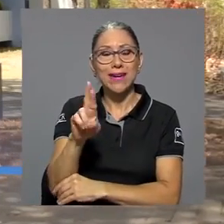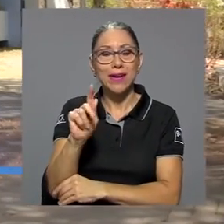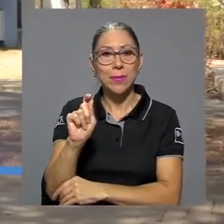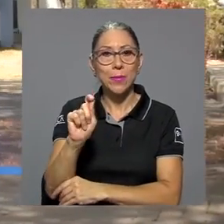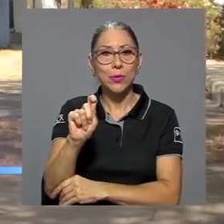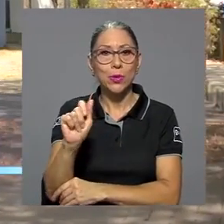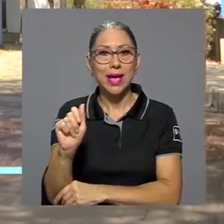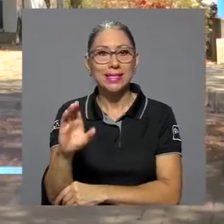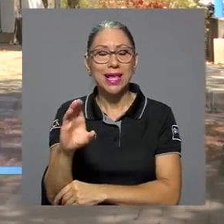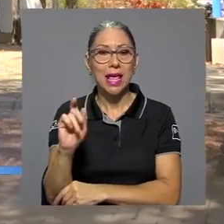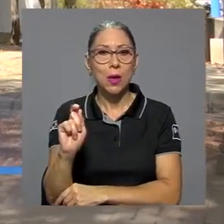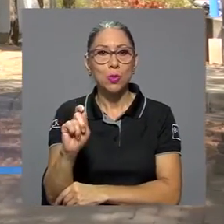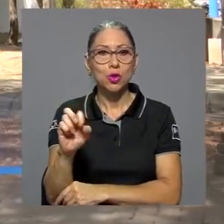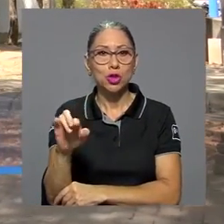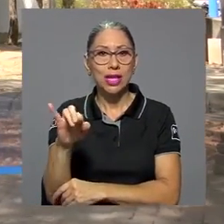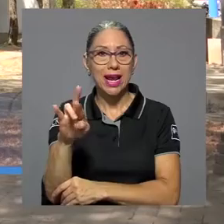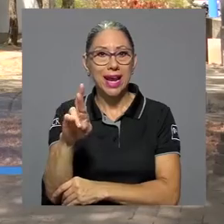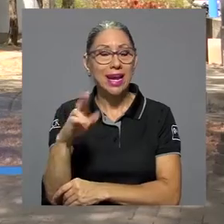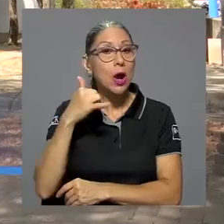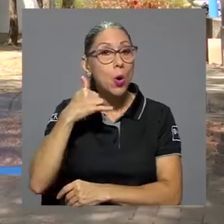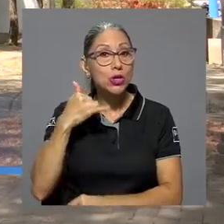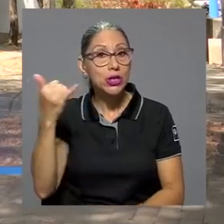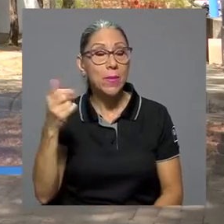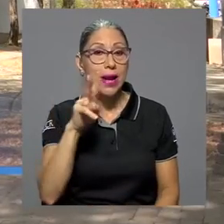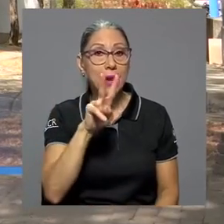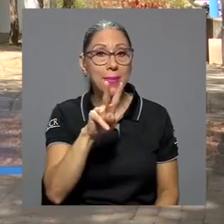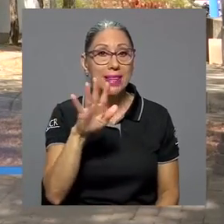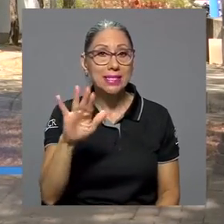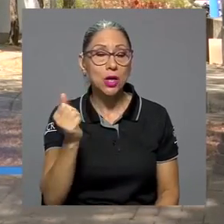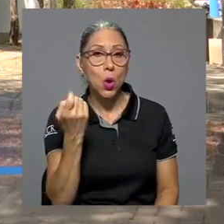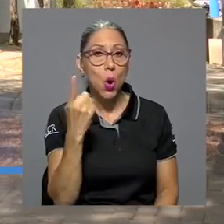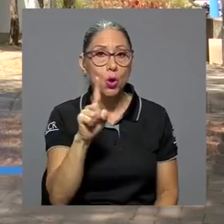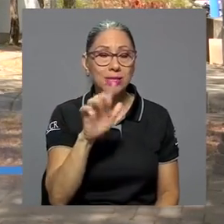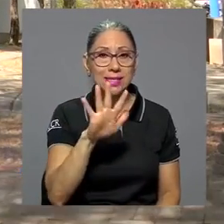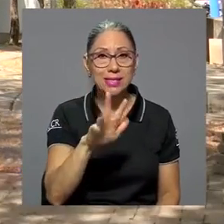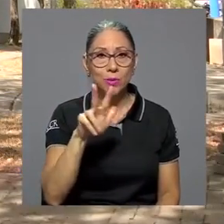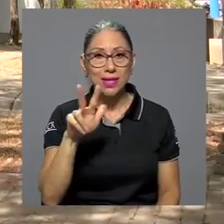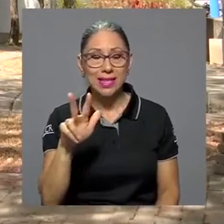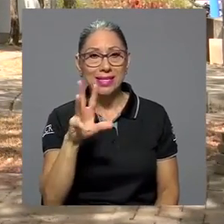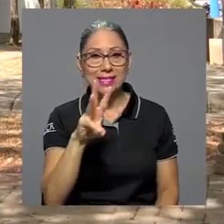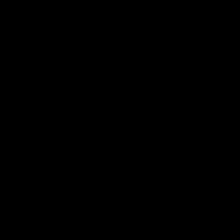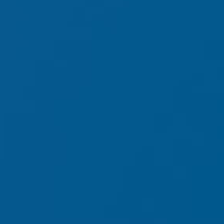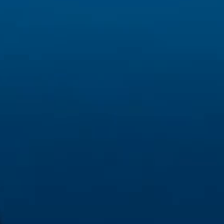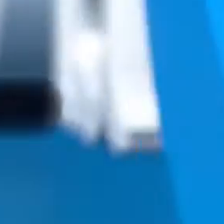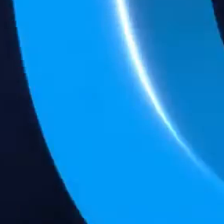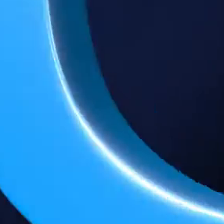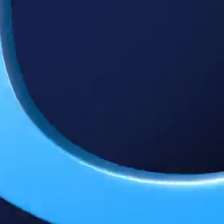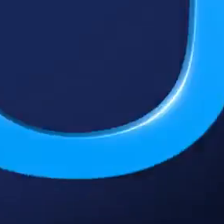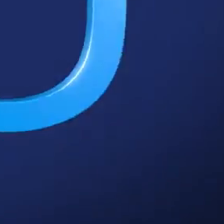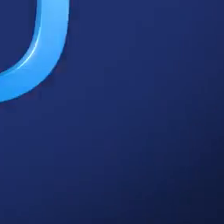.cr o llamar al 2511-5361.